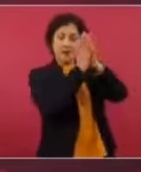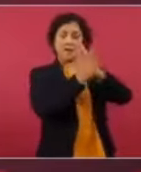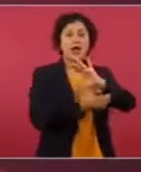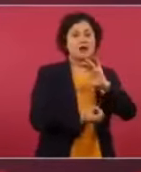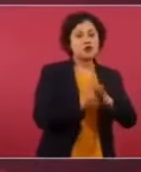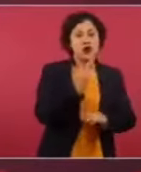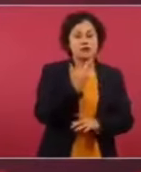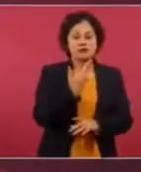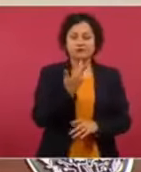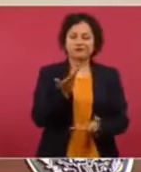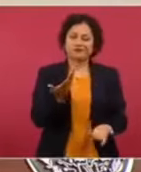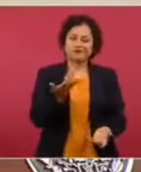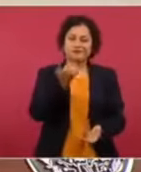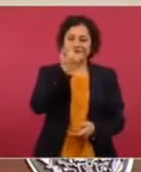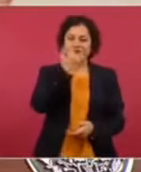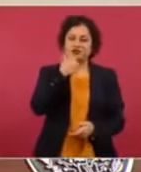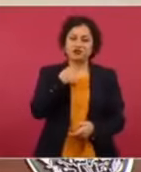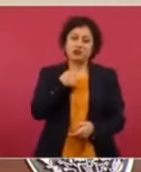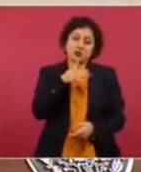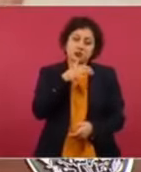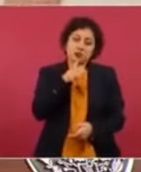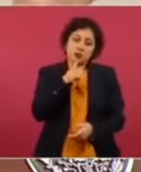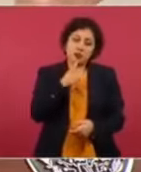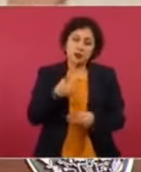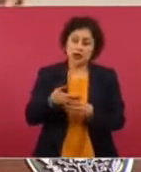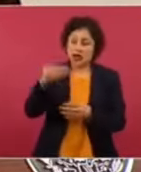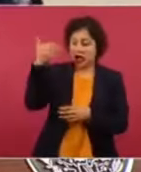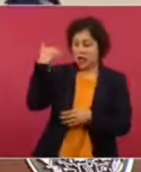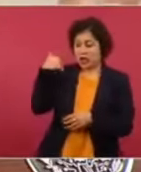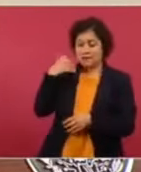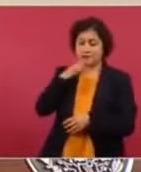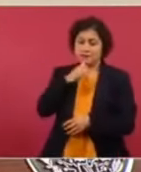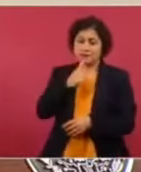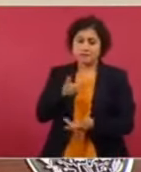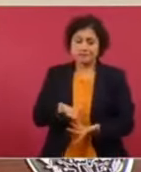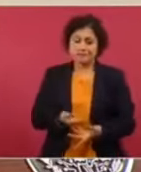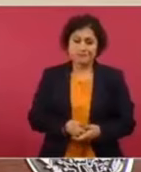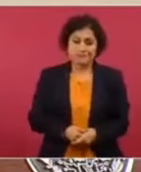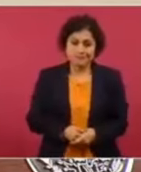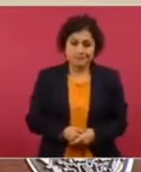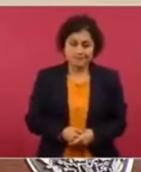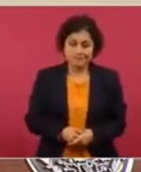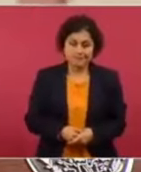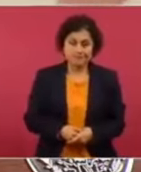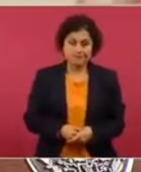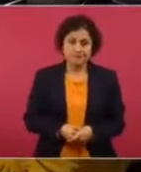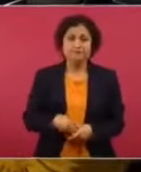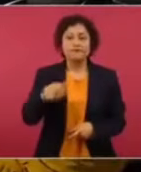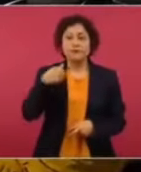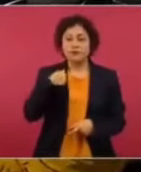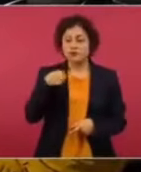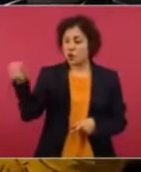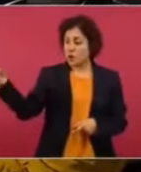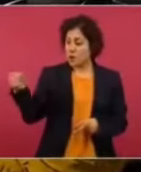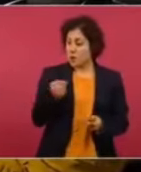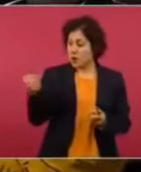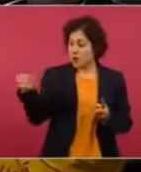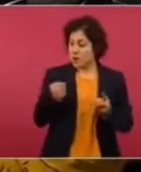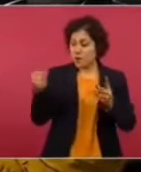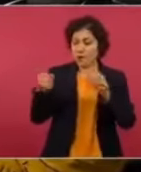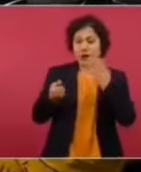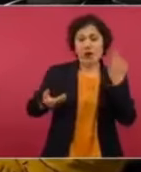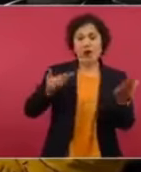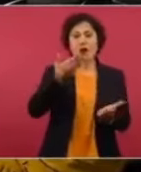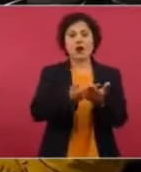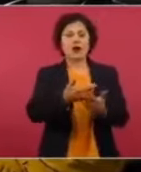me equivoqué con los que propuse, no todos,